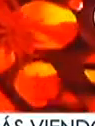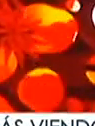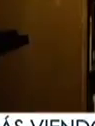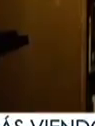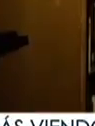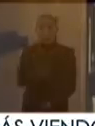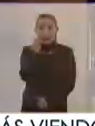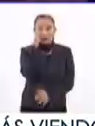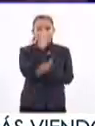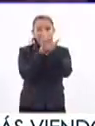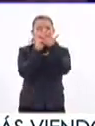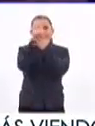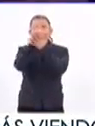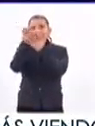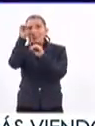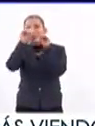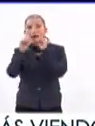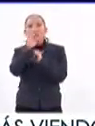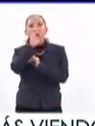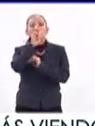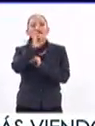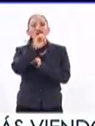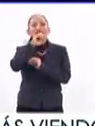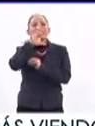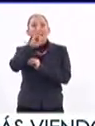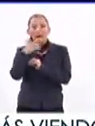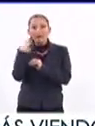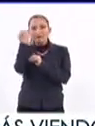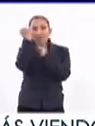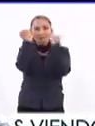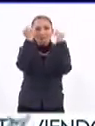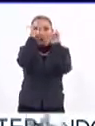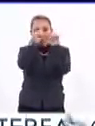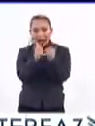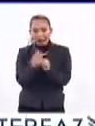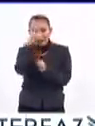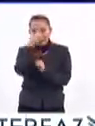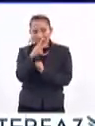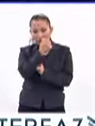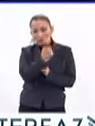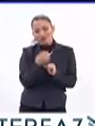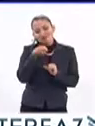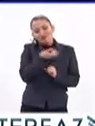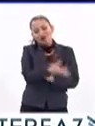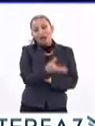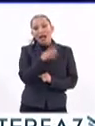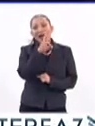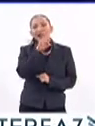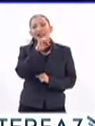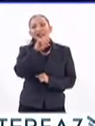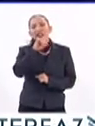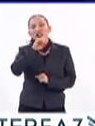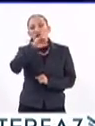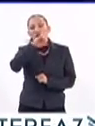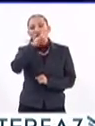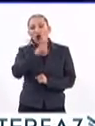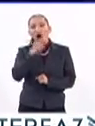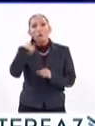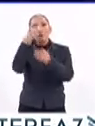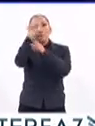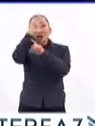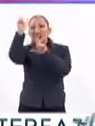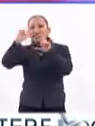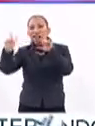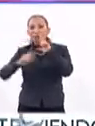Este performance estuvo a cargo de Fernando Zica, ilustrador y artista mexicano mejor conocido como Rini Yojo, quien pinta